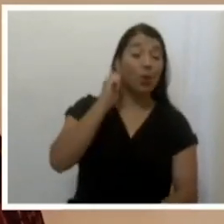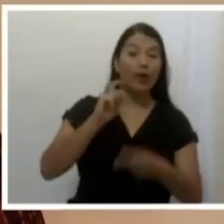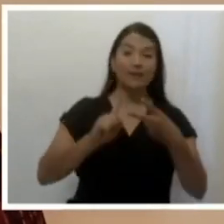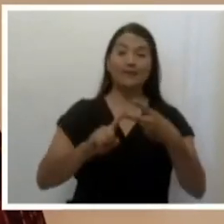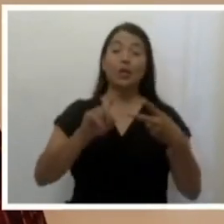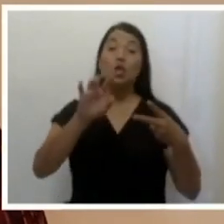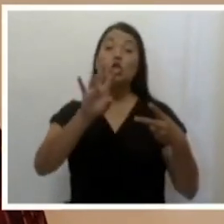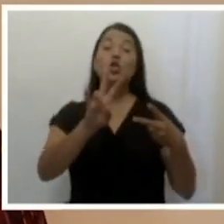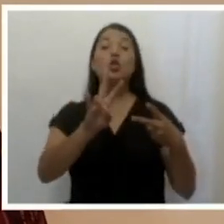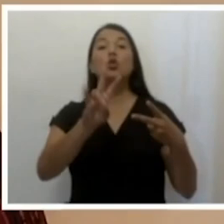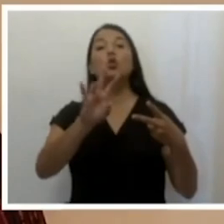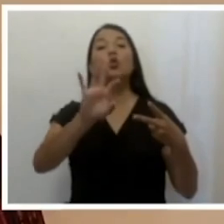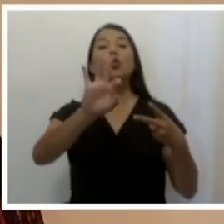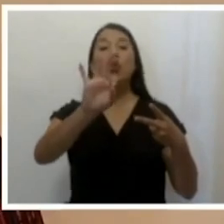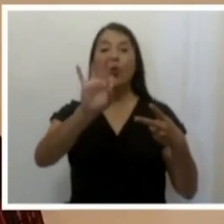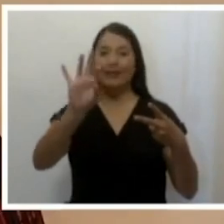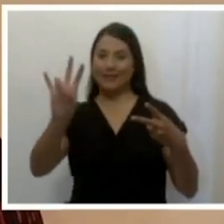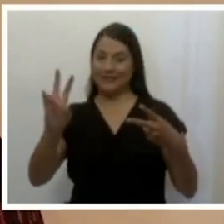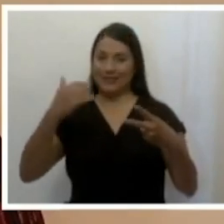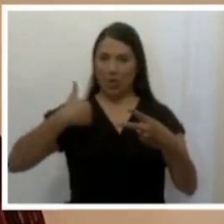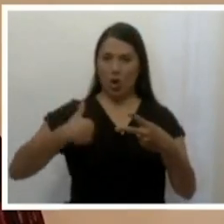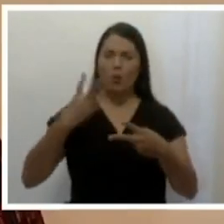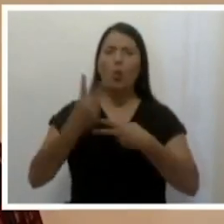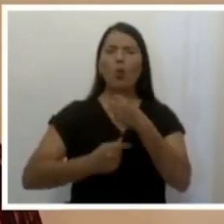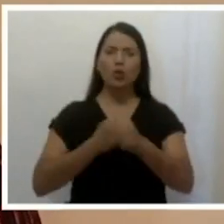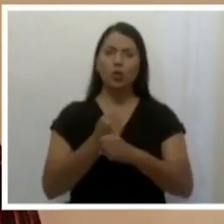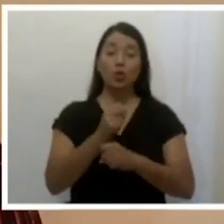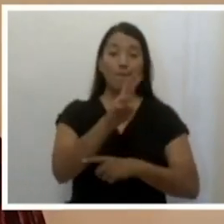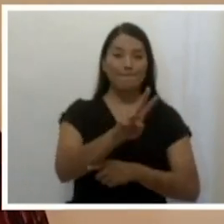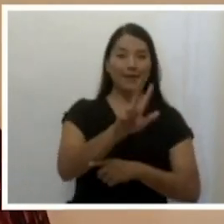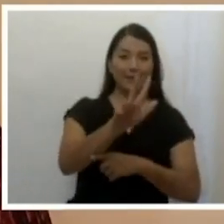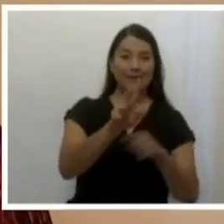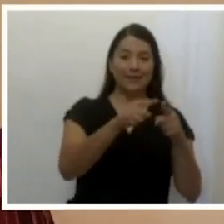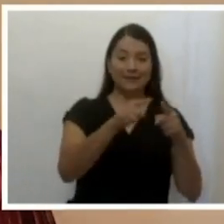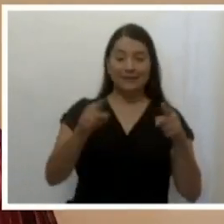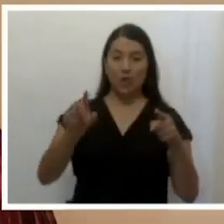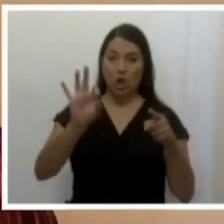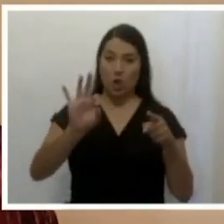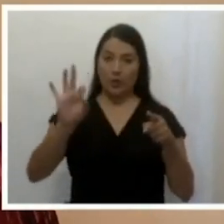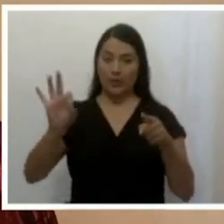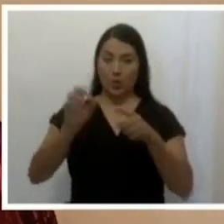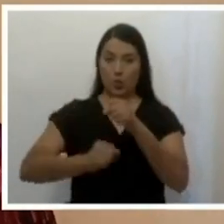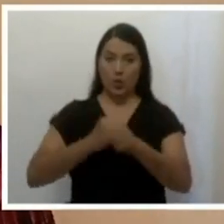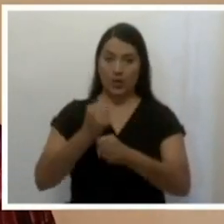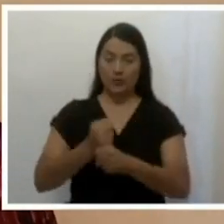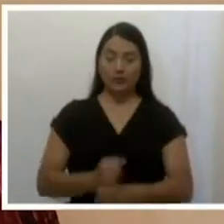97 son hombres con un rango de edad de los 23 a los 99 años.